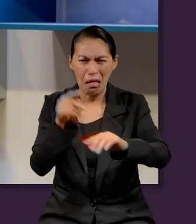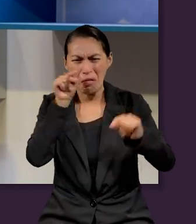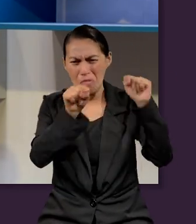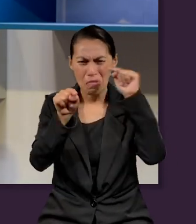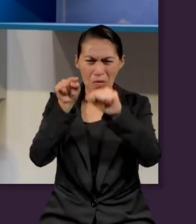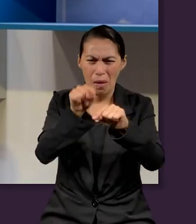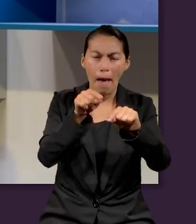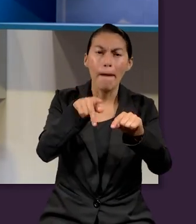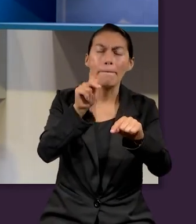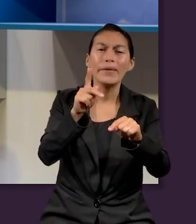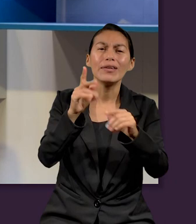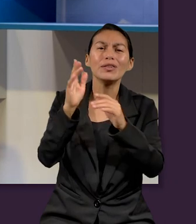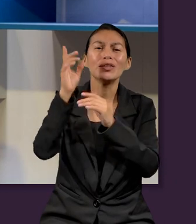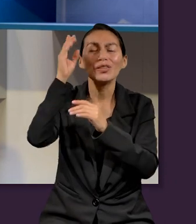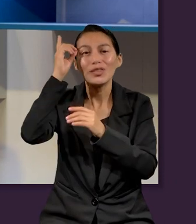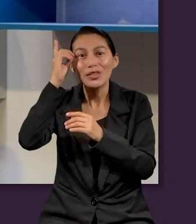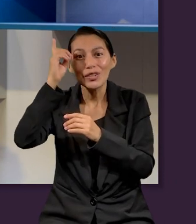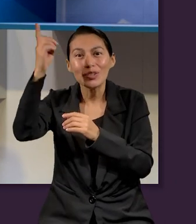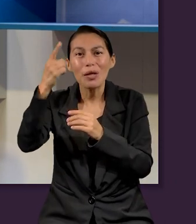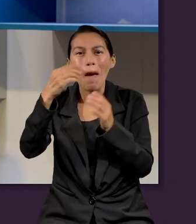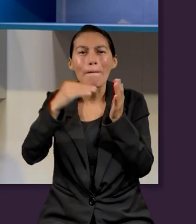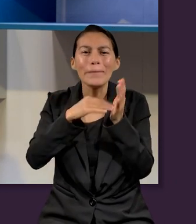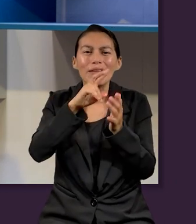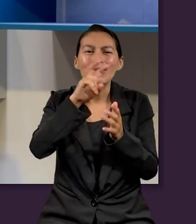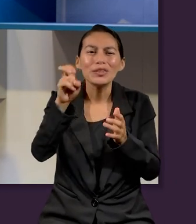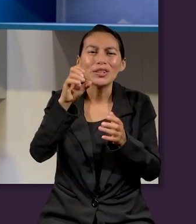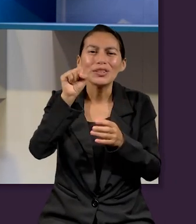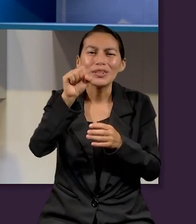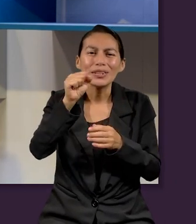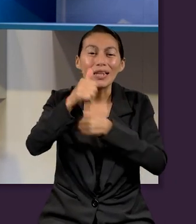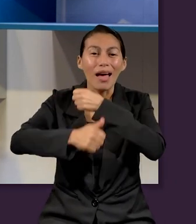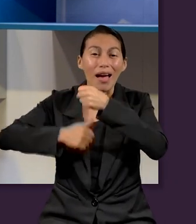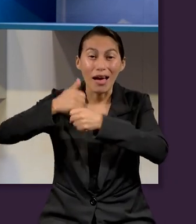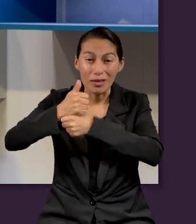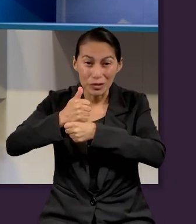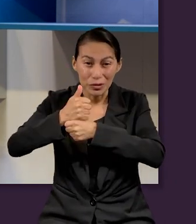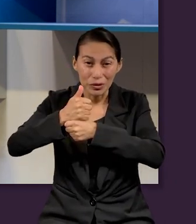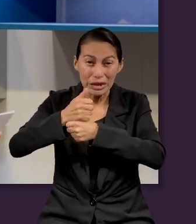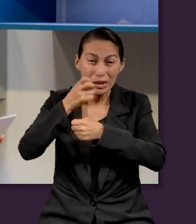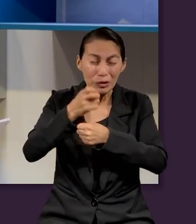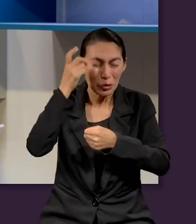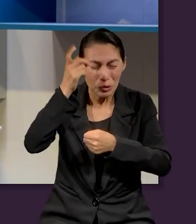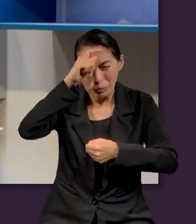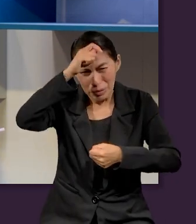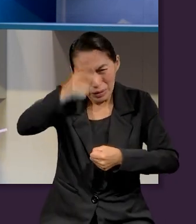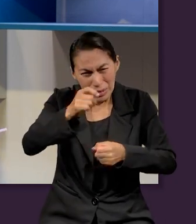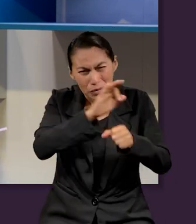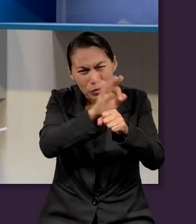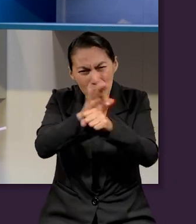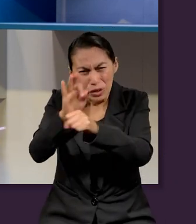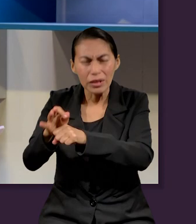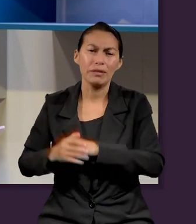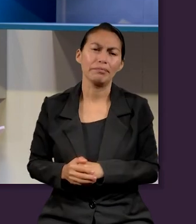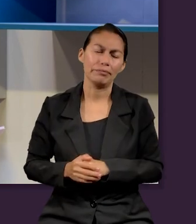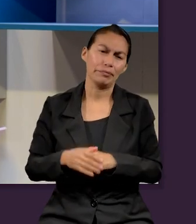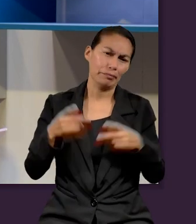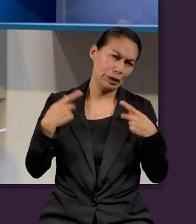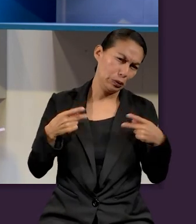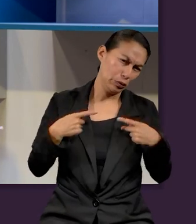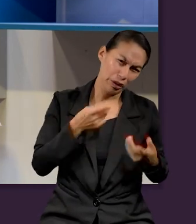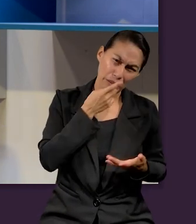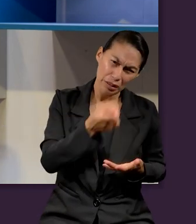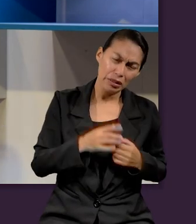El Señor le prepara un lugar para un tiempo, tiempos y medio tiempo, que es el mismo periodo, 1260 días. Dicen